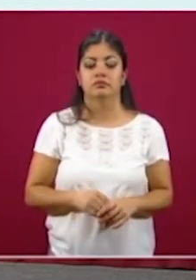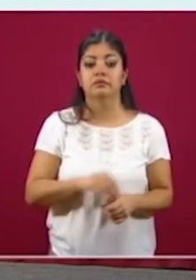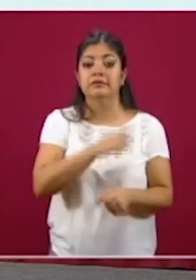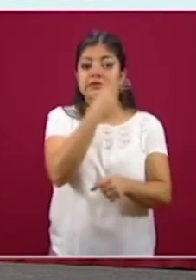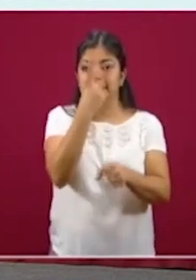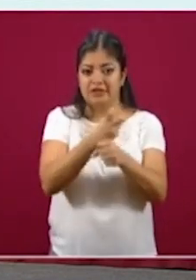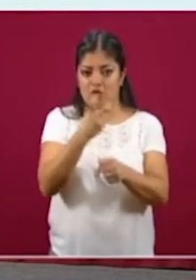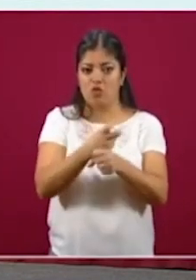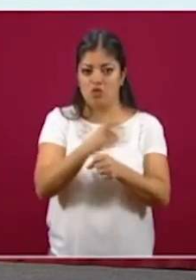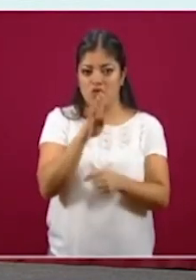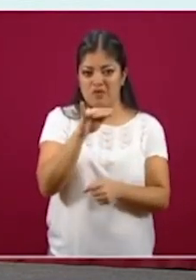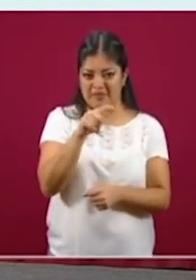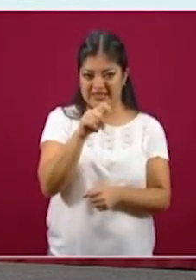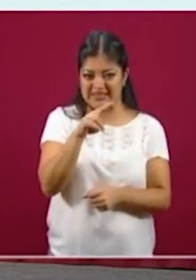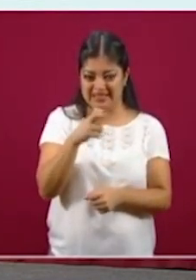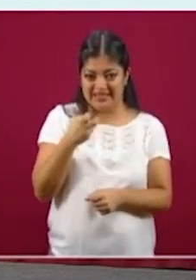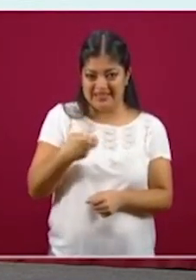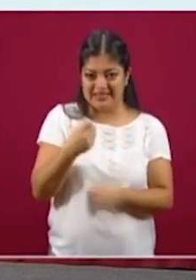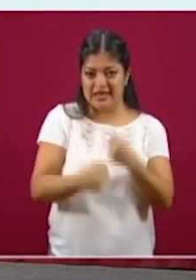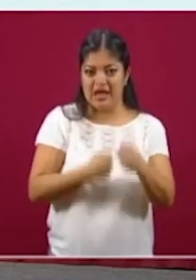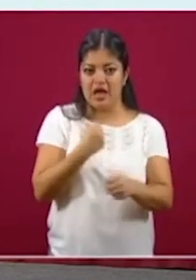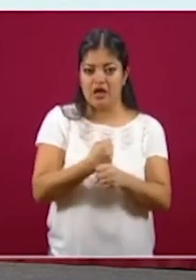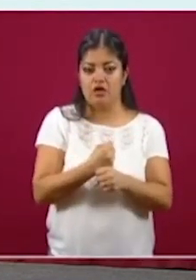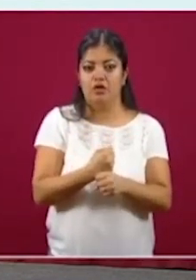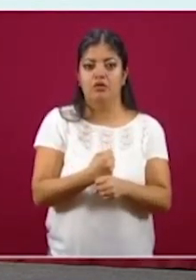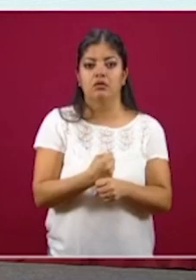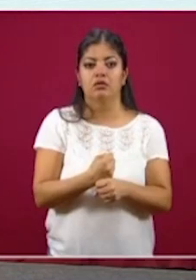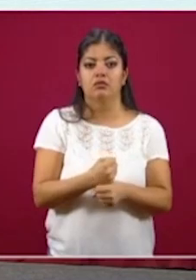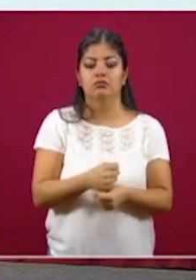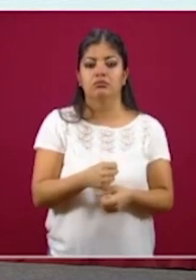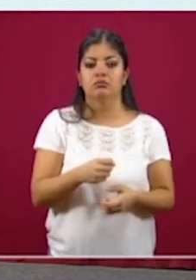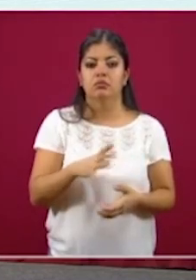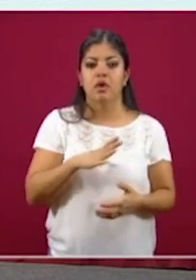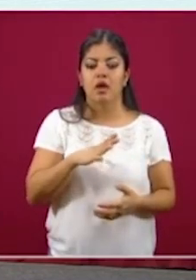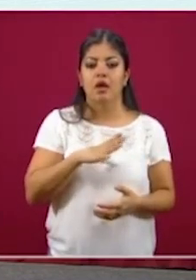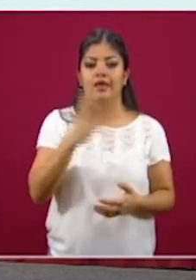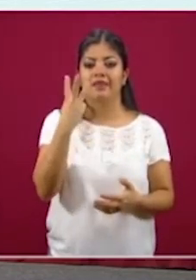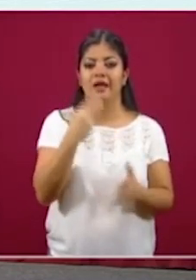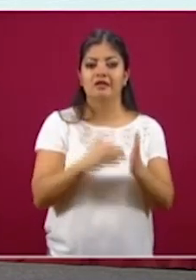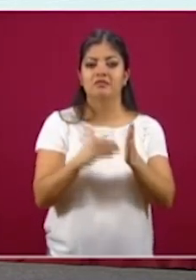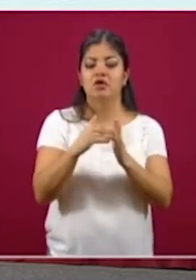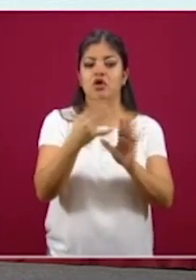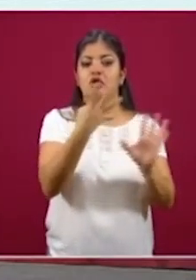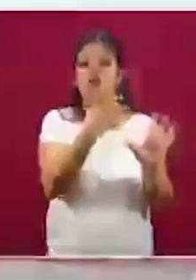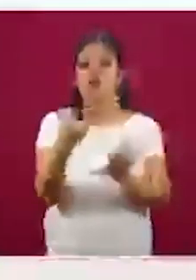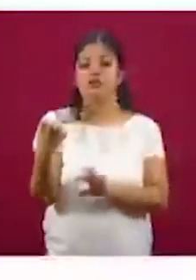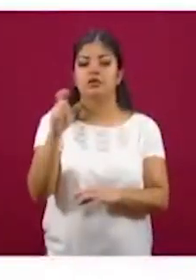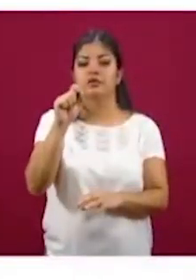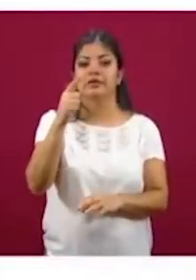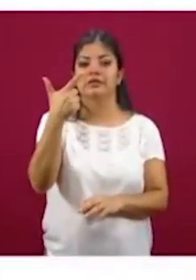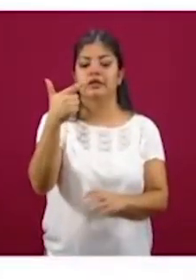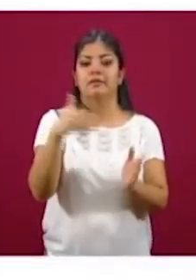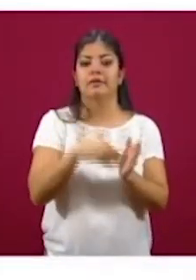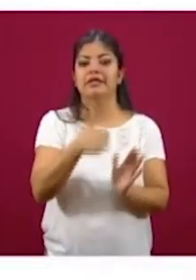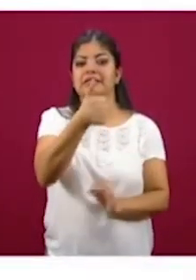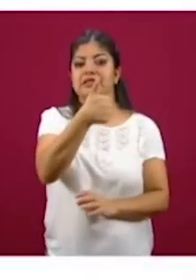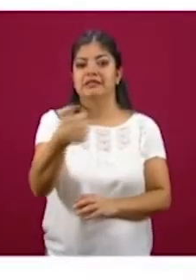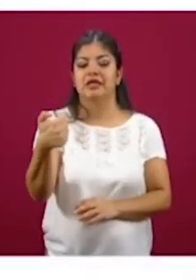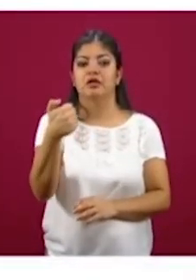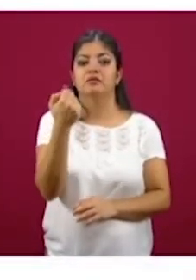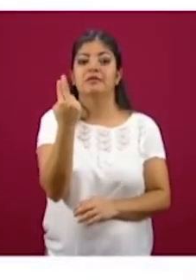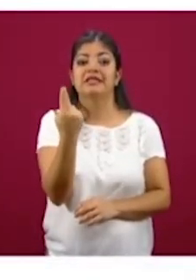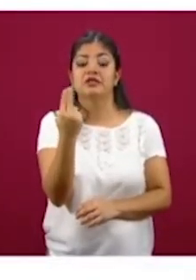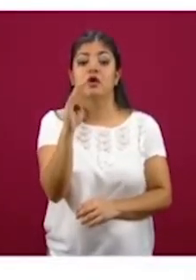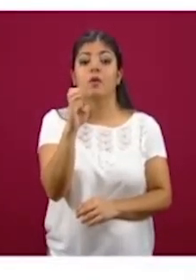segundo bimestre de este año dispersamos 3 millones 927 mil 625